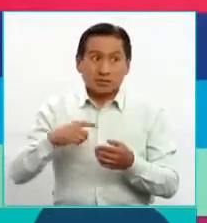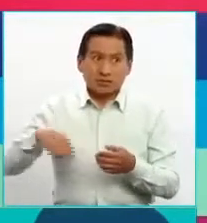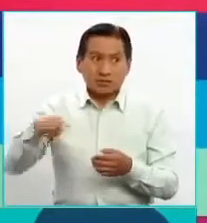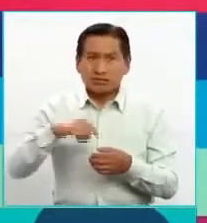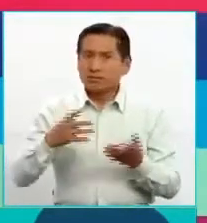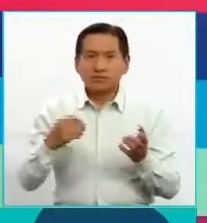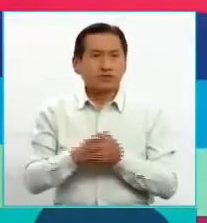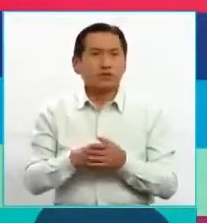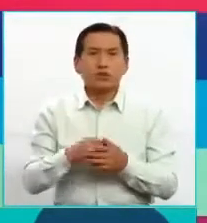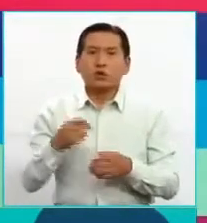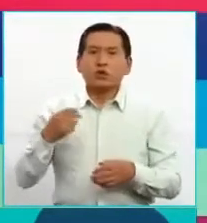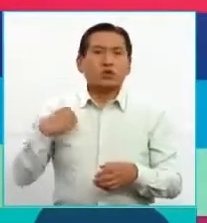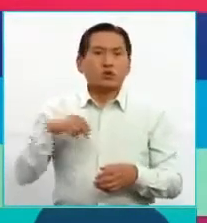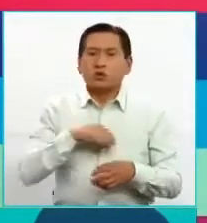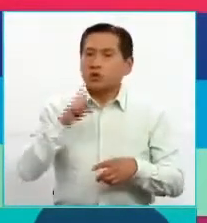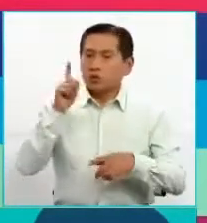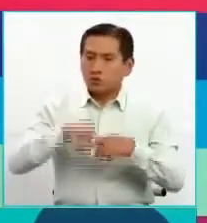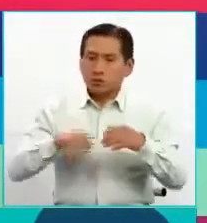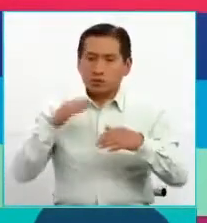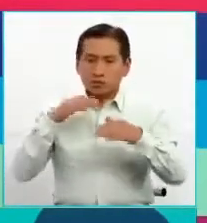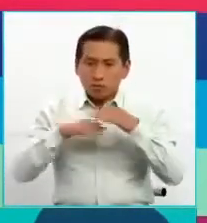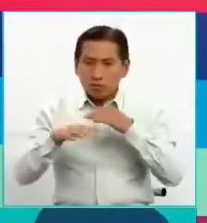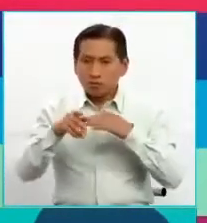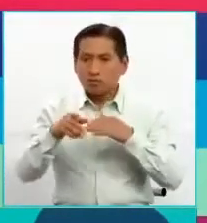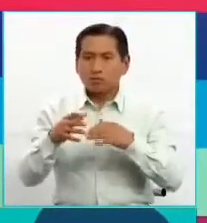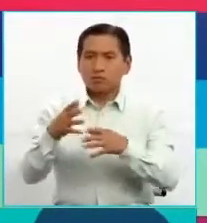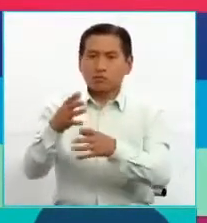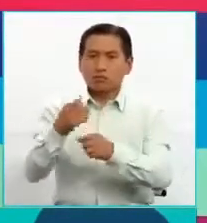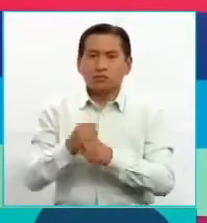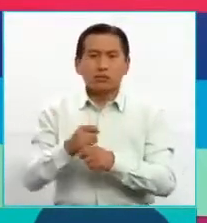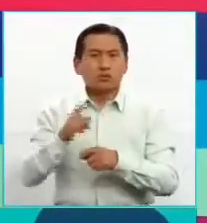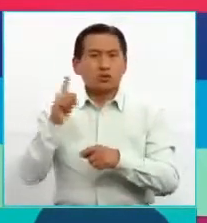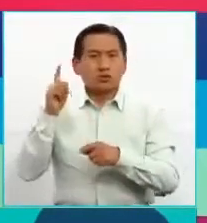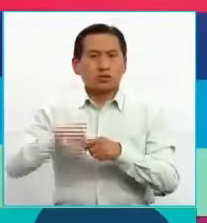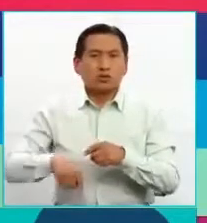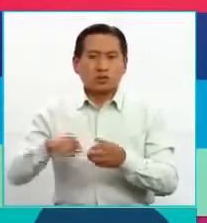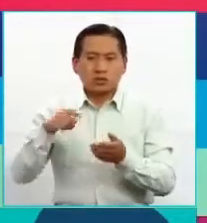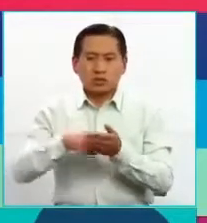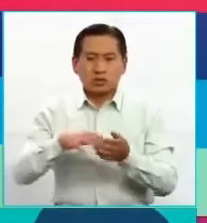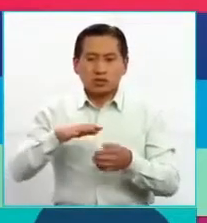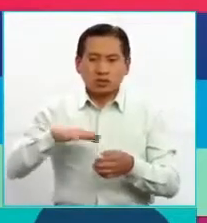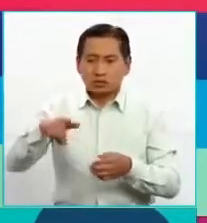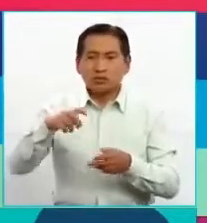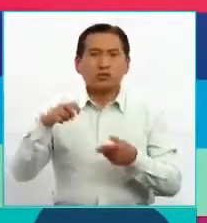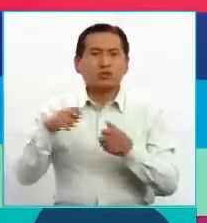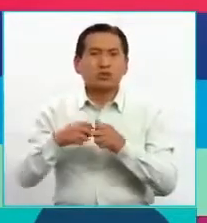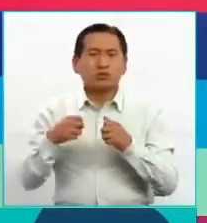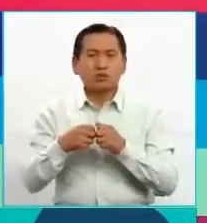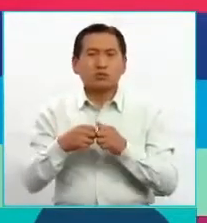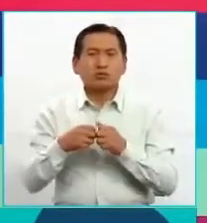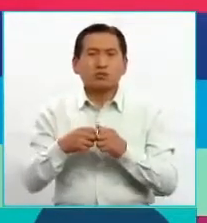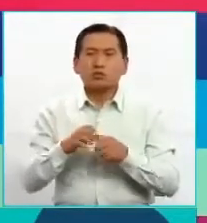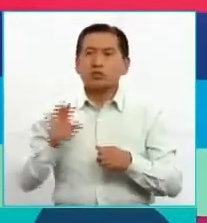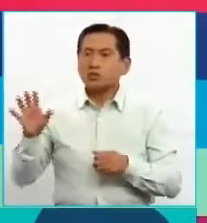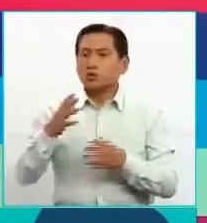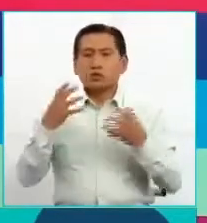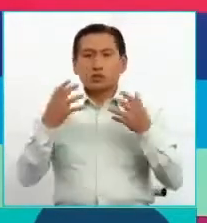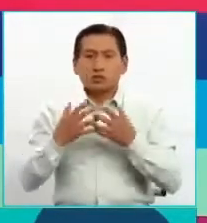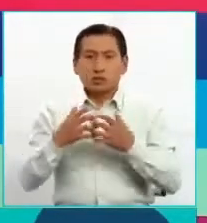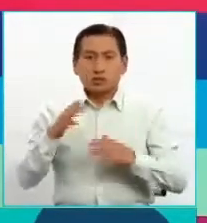ingresar, tampoco recepcionar ese sector que está afectado. Las empresas